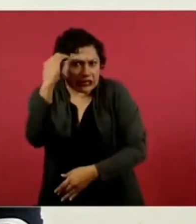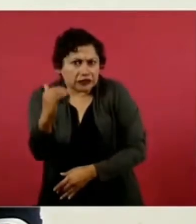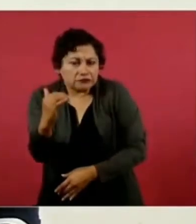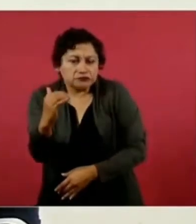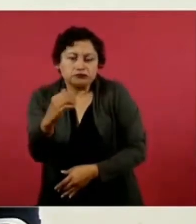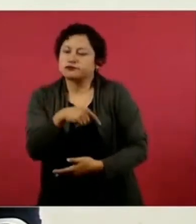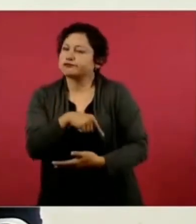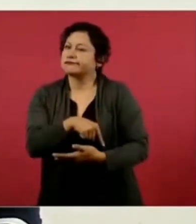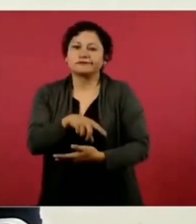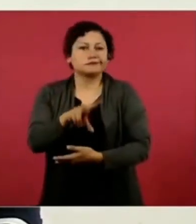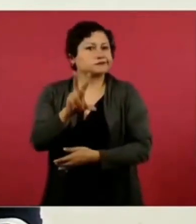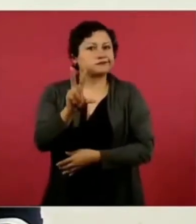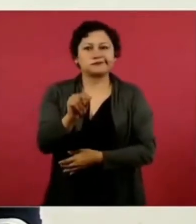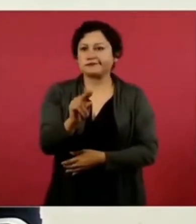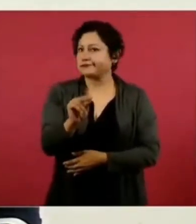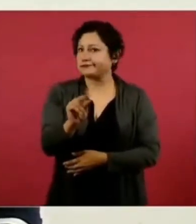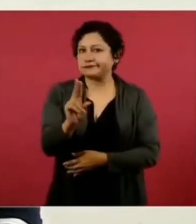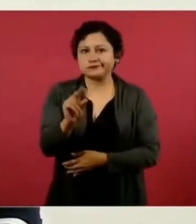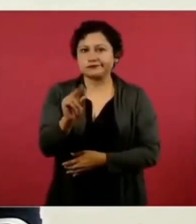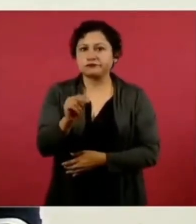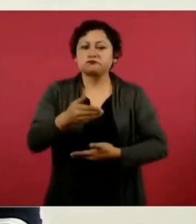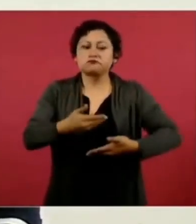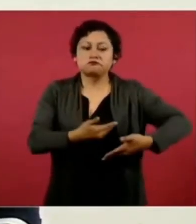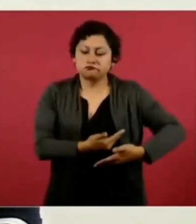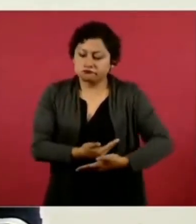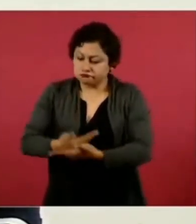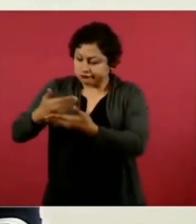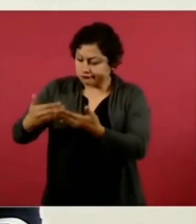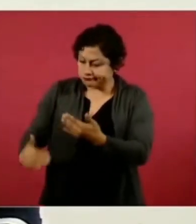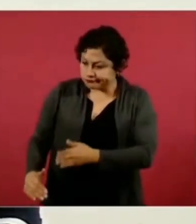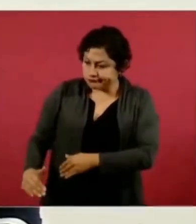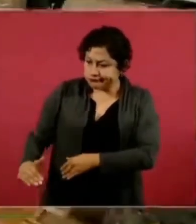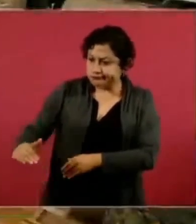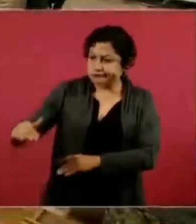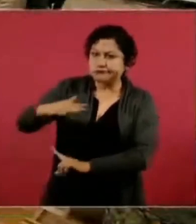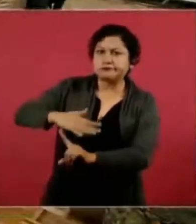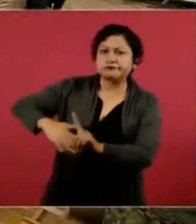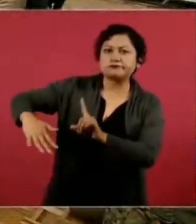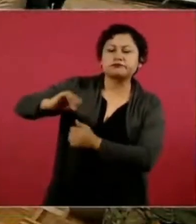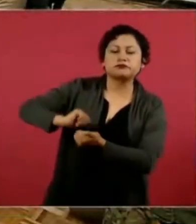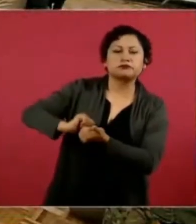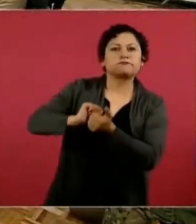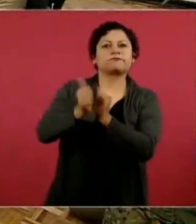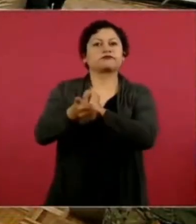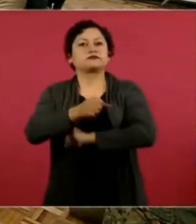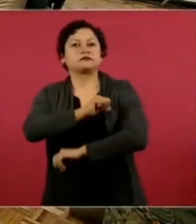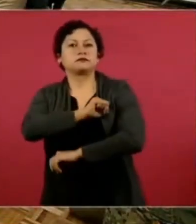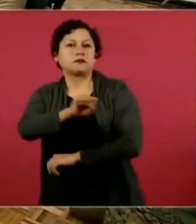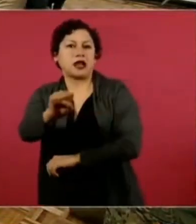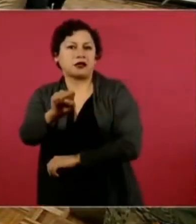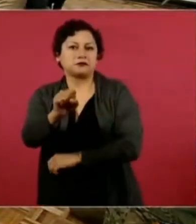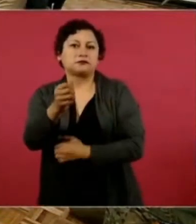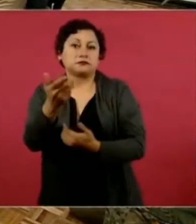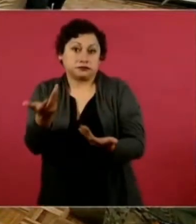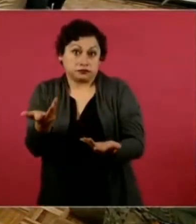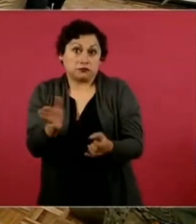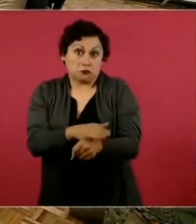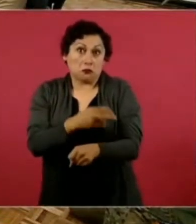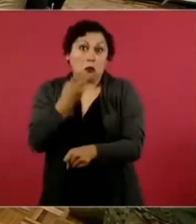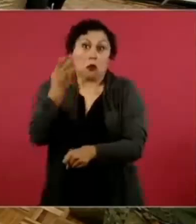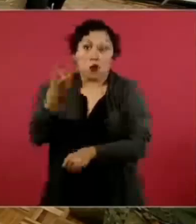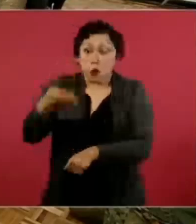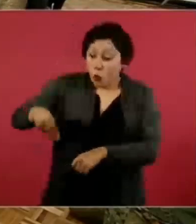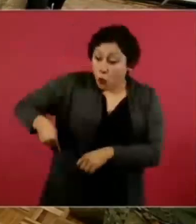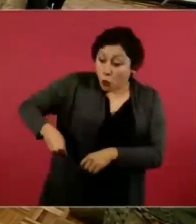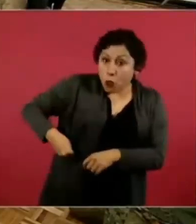cambiamos las circunstancias, cambiamos el comportamiento de las personas. Pero esa